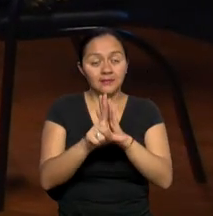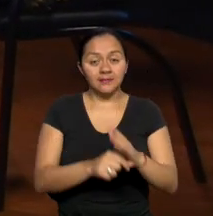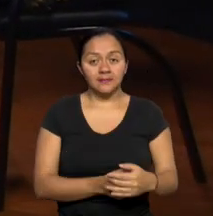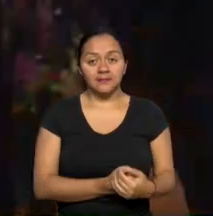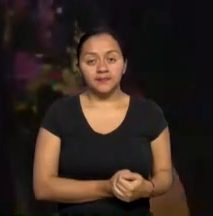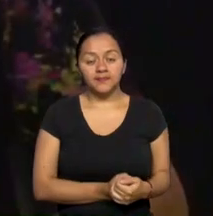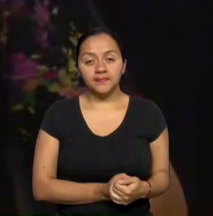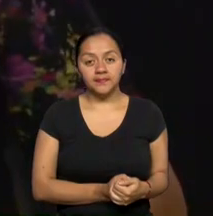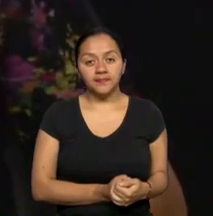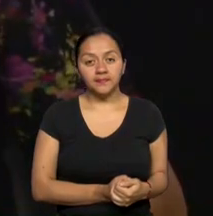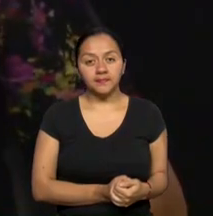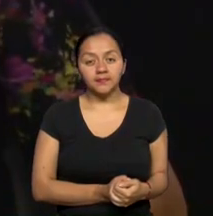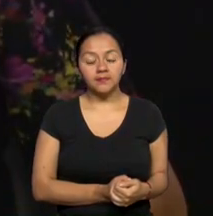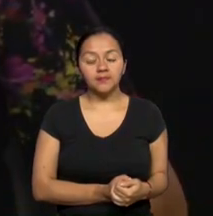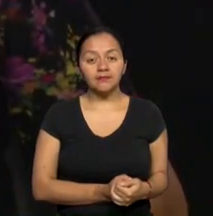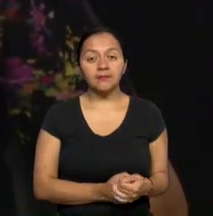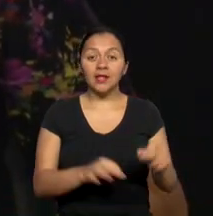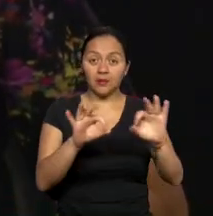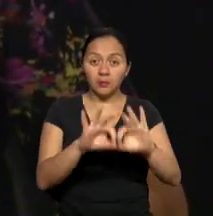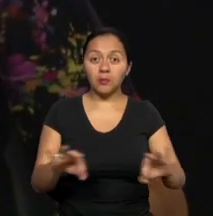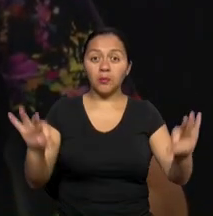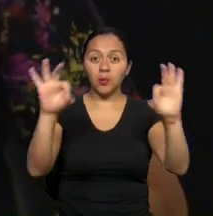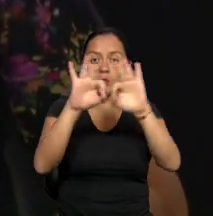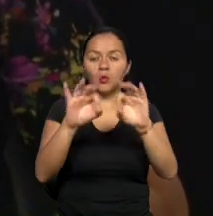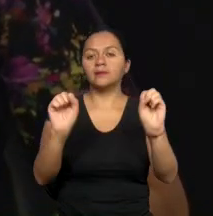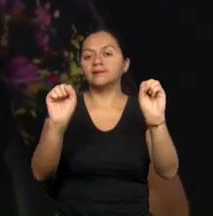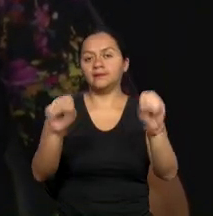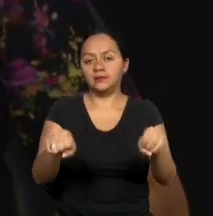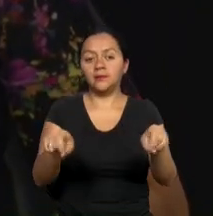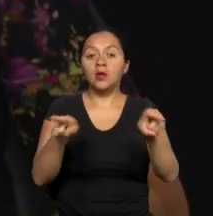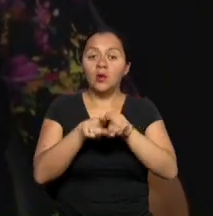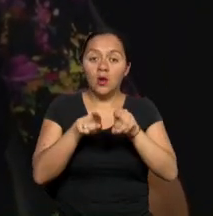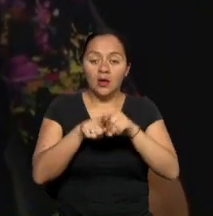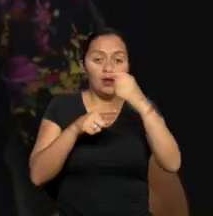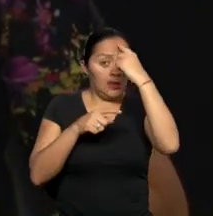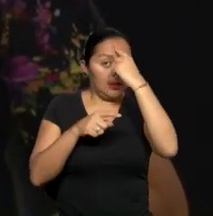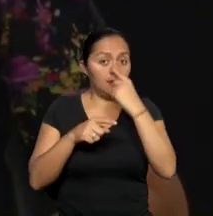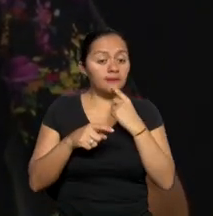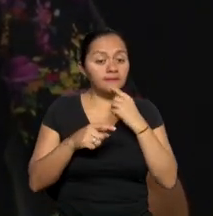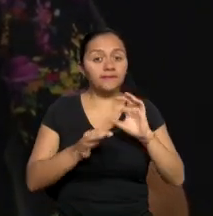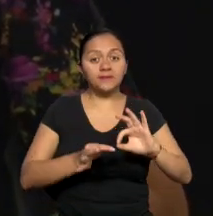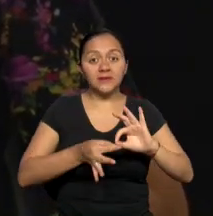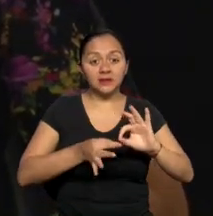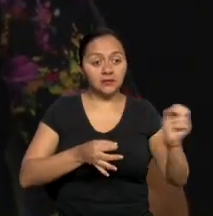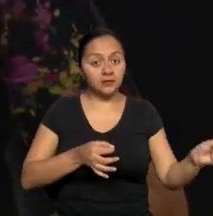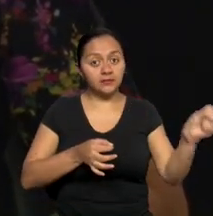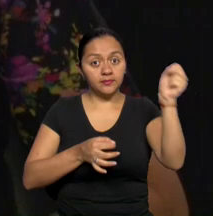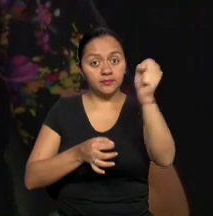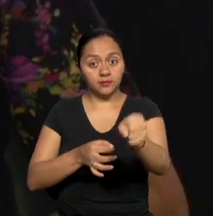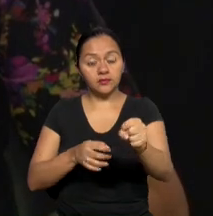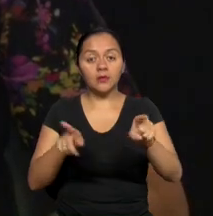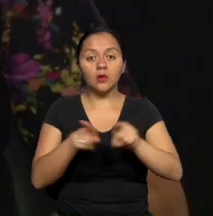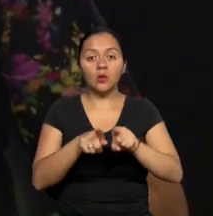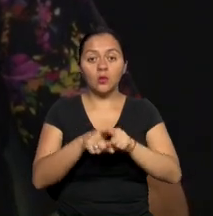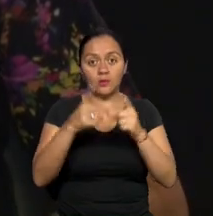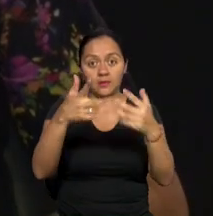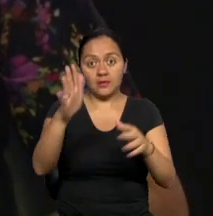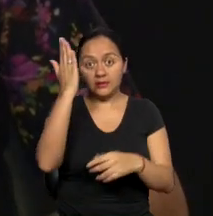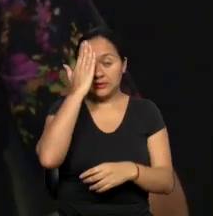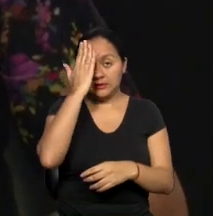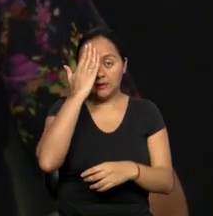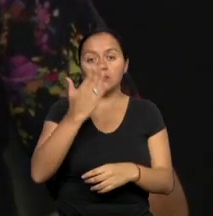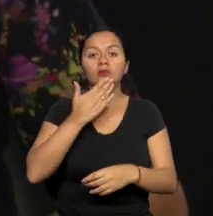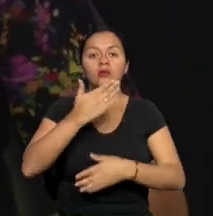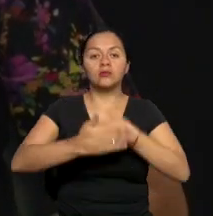Comunicación. Esto ha sido importante porque además este perfil de intérprete de lengua de señas, como ustedes conocen, está